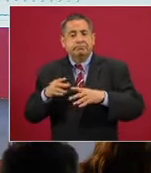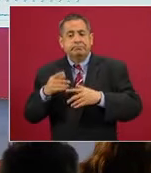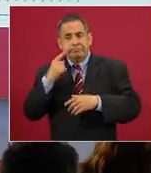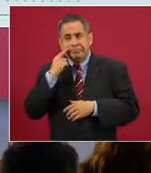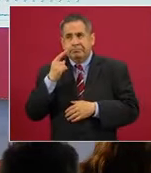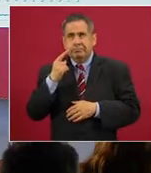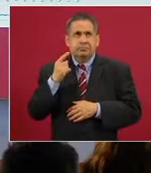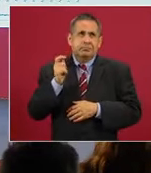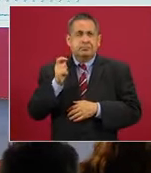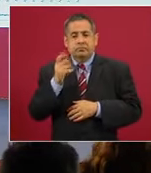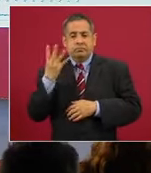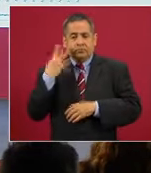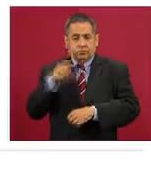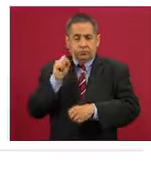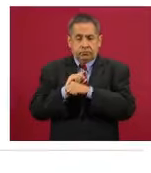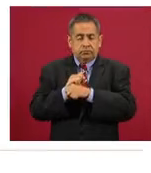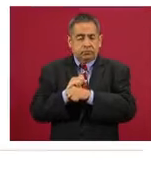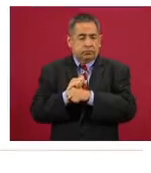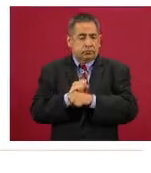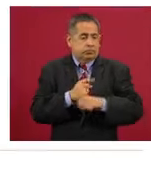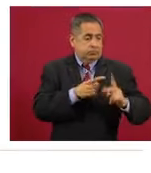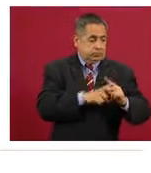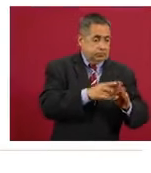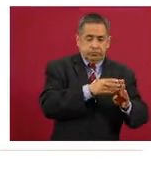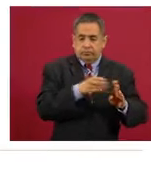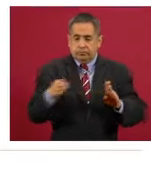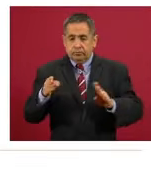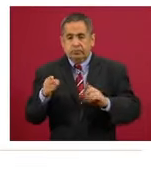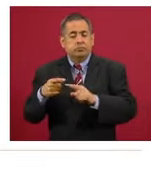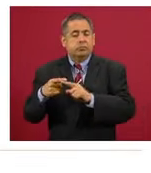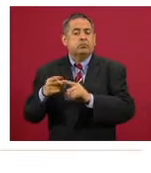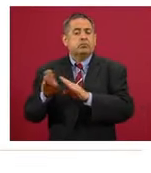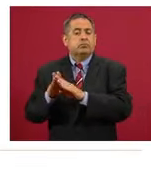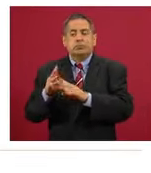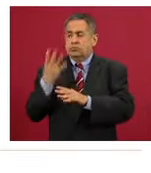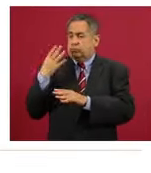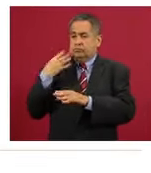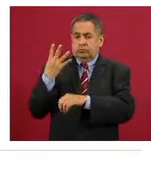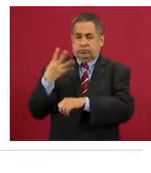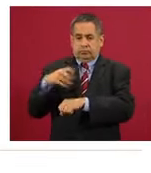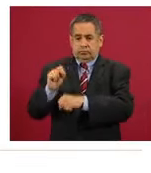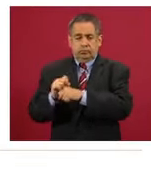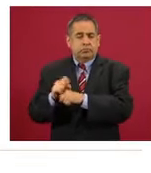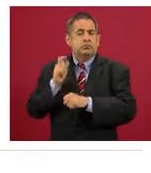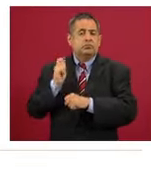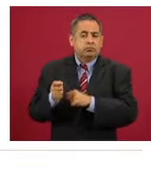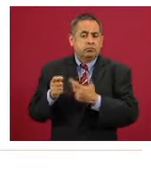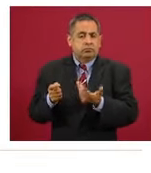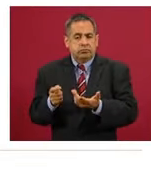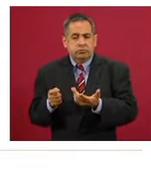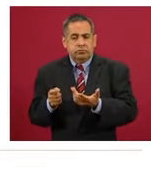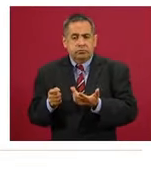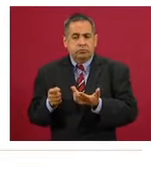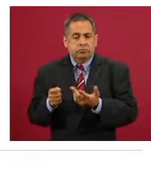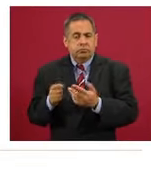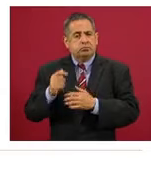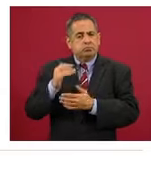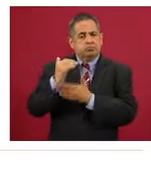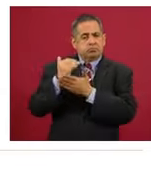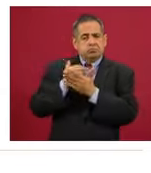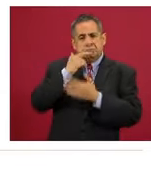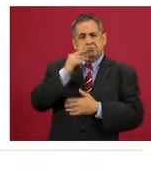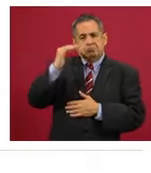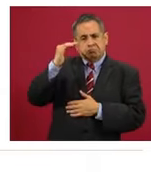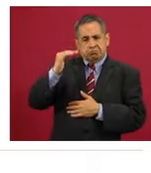es decir, hace cuatro semanas contadas desde el tiempo presente hacia atrás, tenemos ya esta reducción.